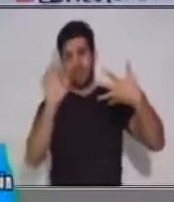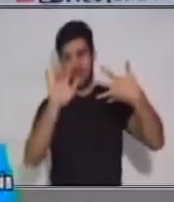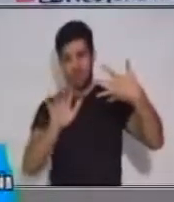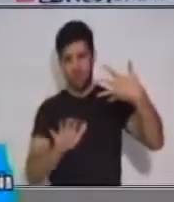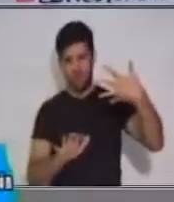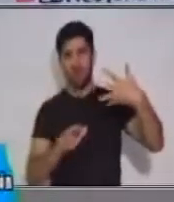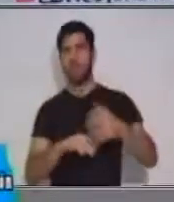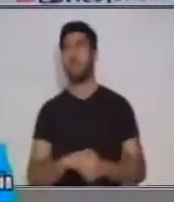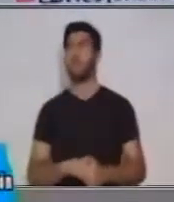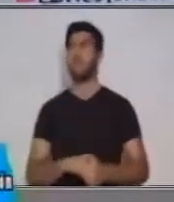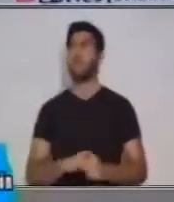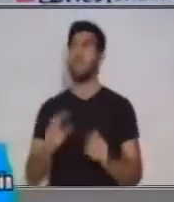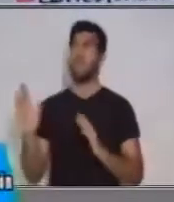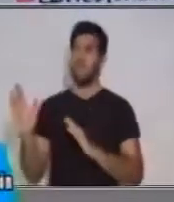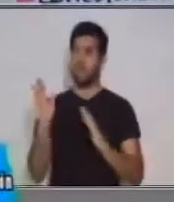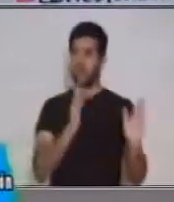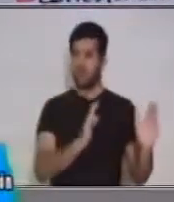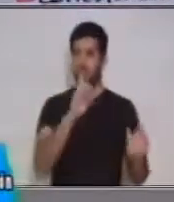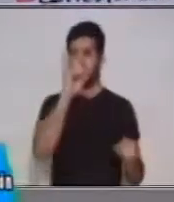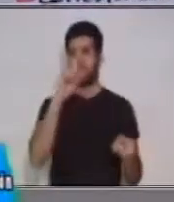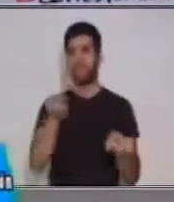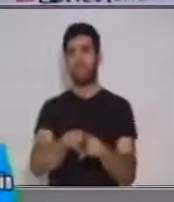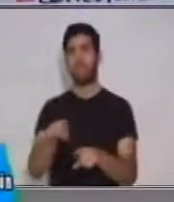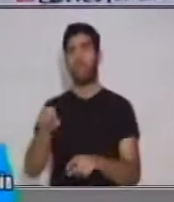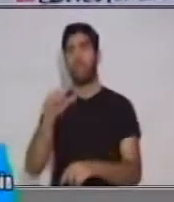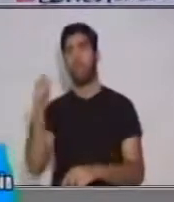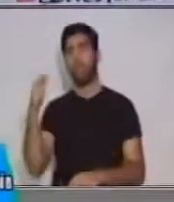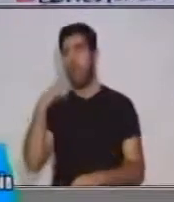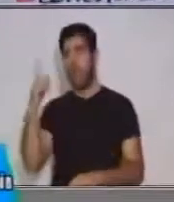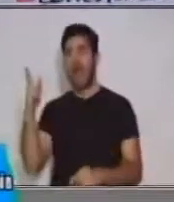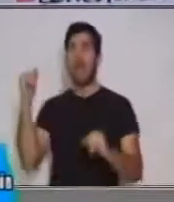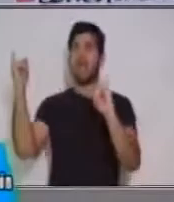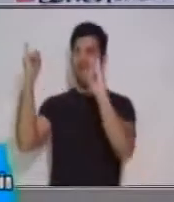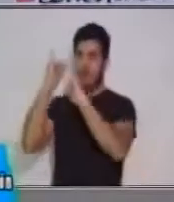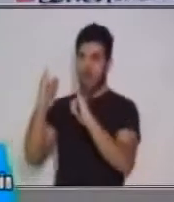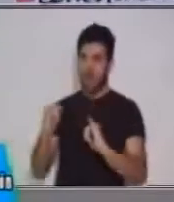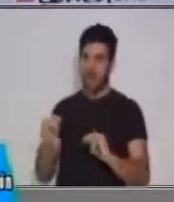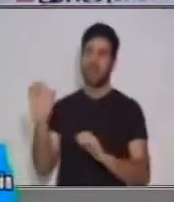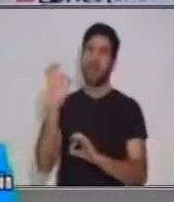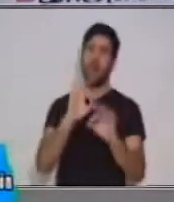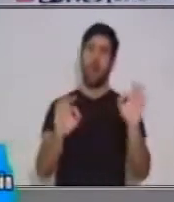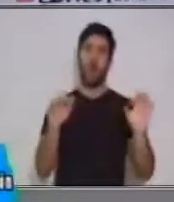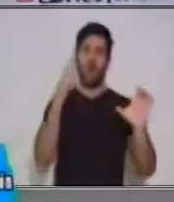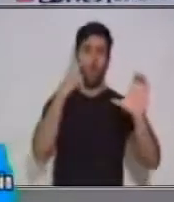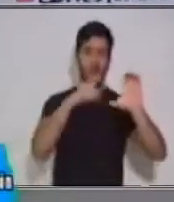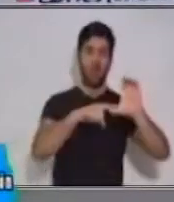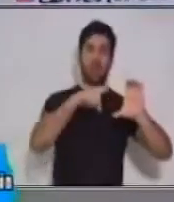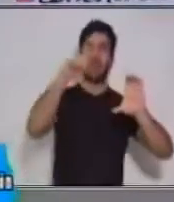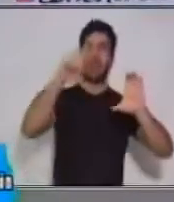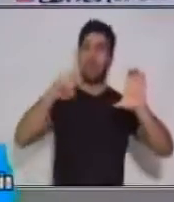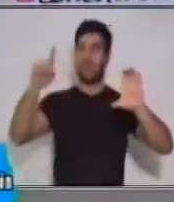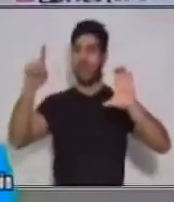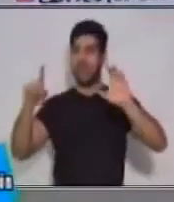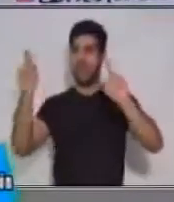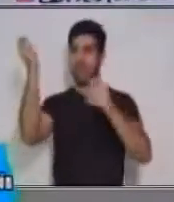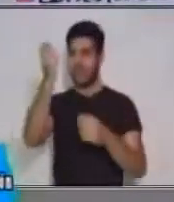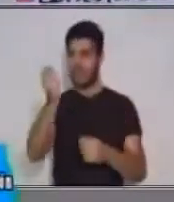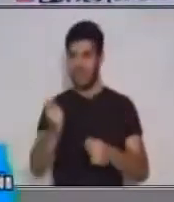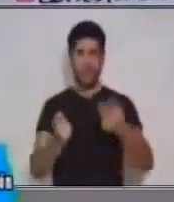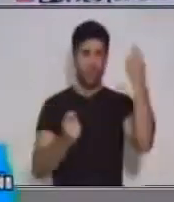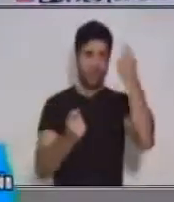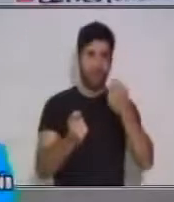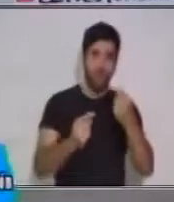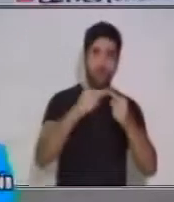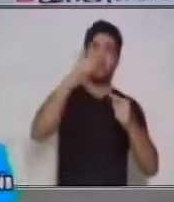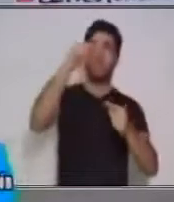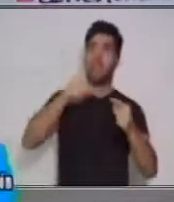Luego, están las imágenes y gráficos. Estos nos pueden ayudar a poder ampliar